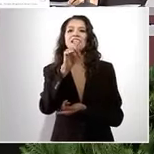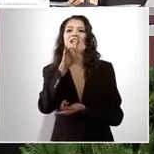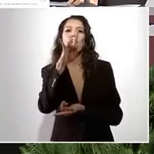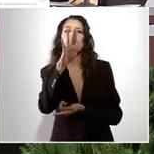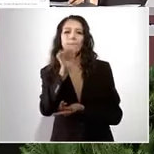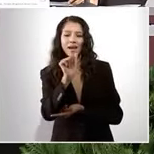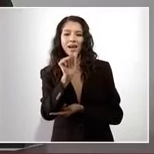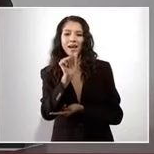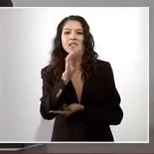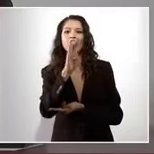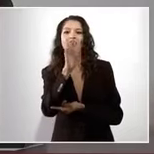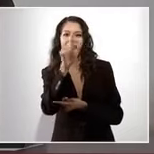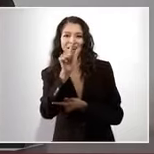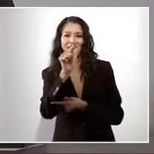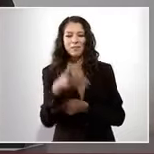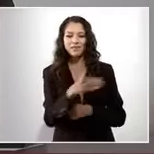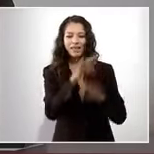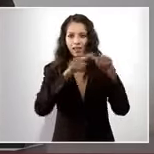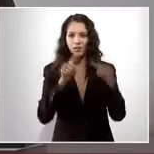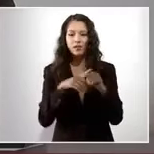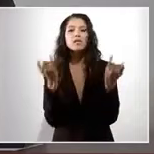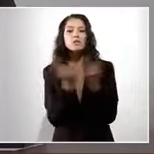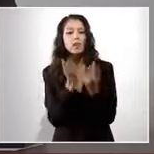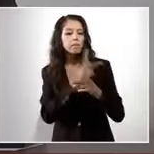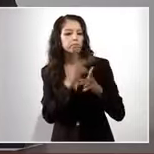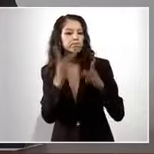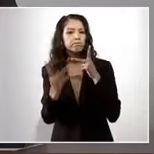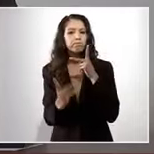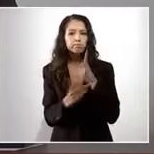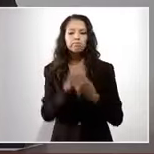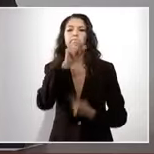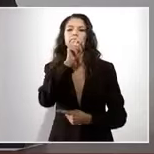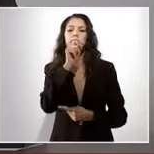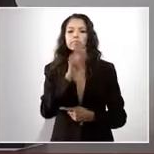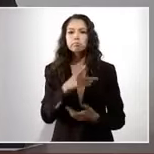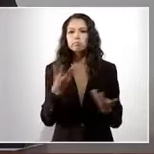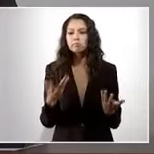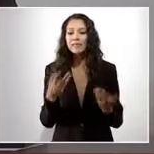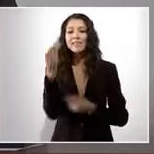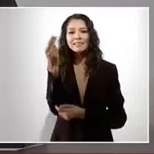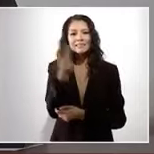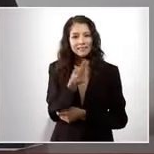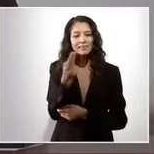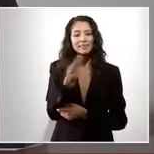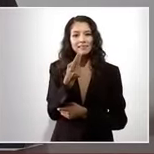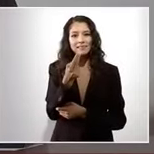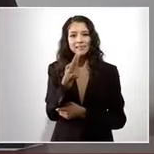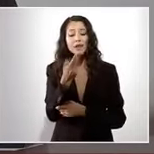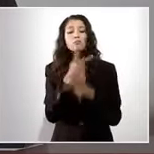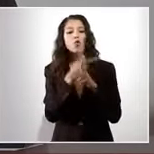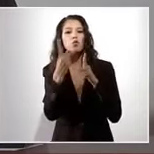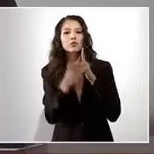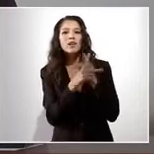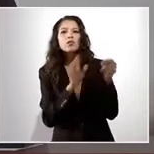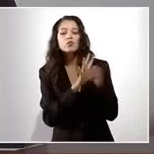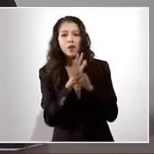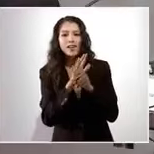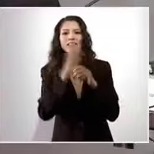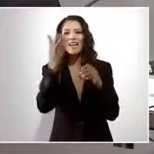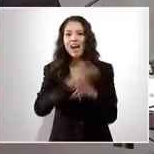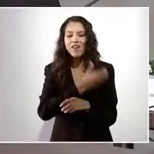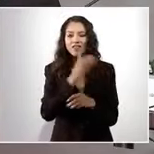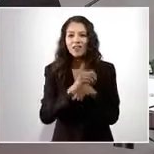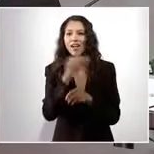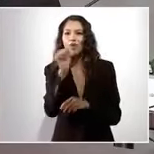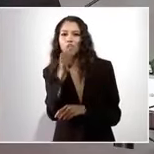Y se incrementó la producción también, se requiere el incremento de la productividad del café, del cacao